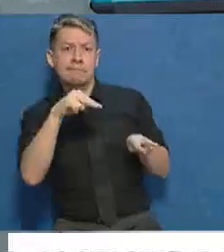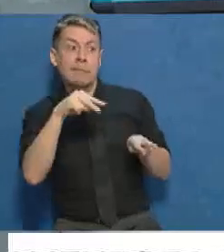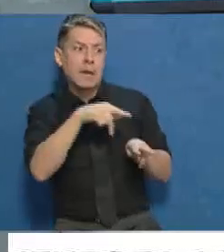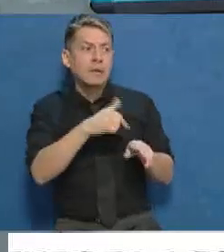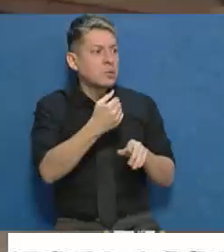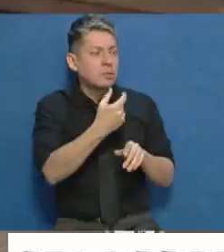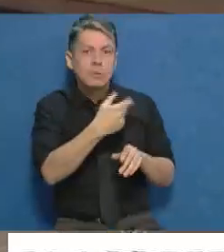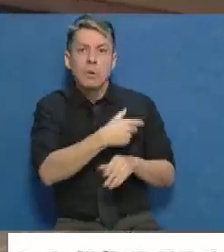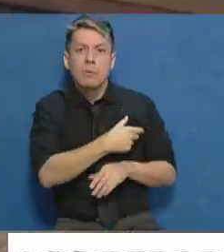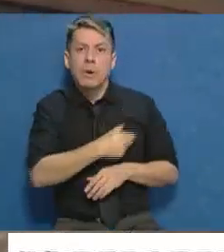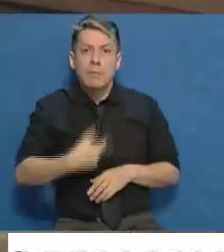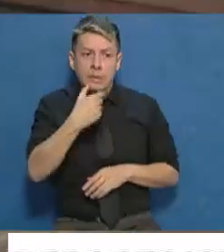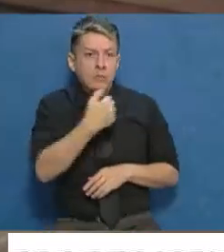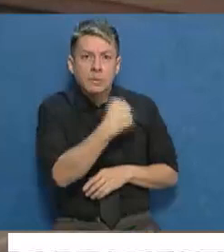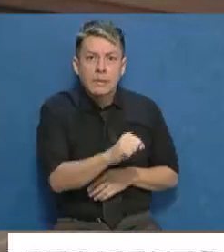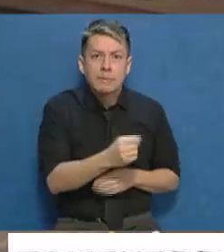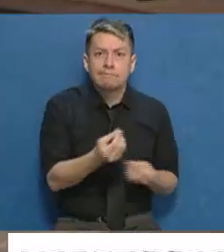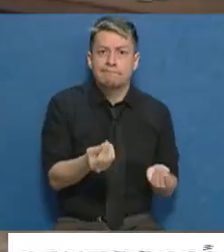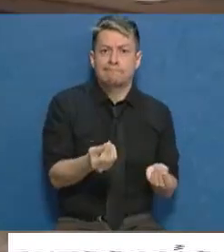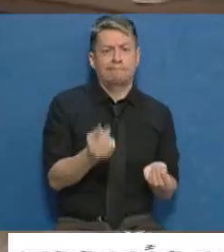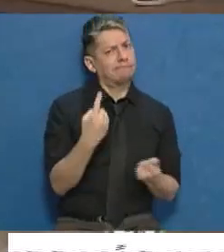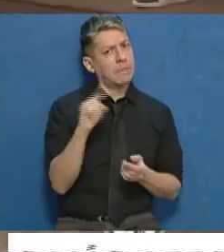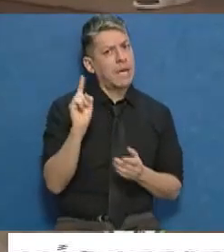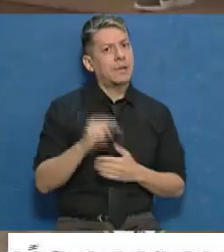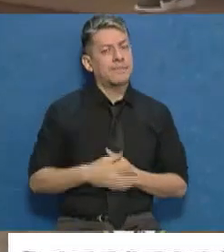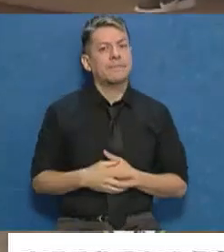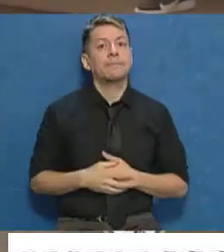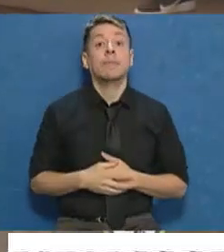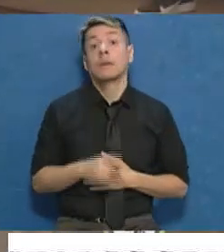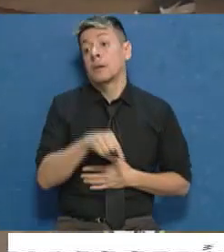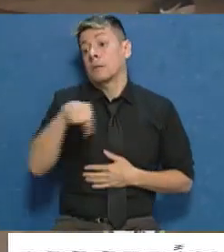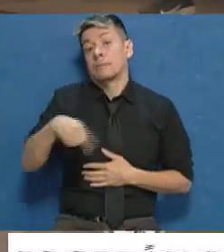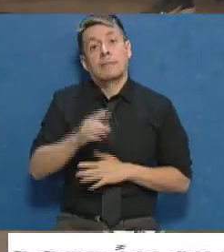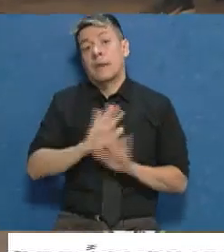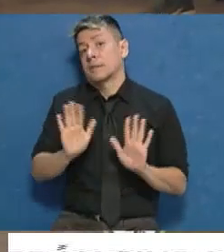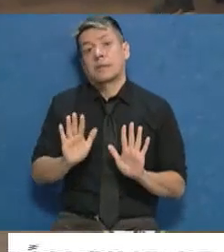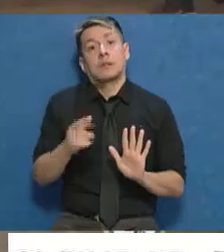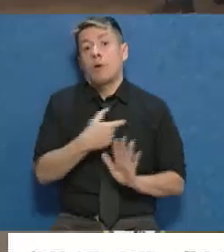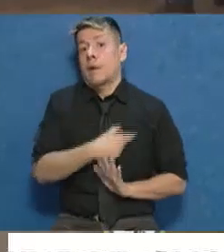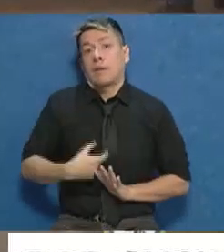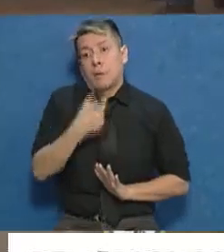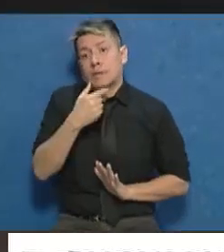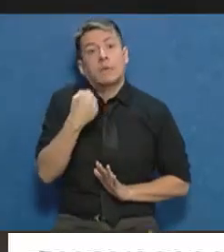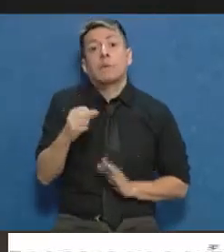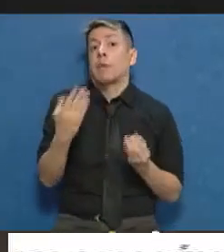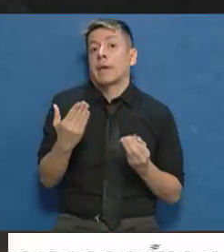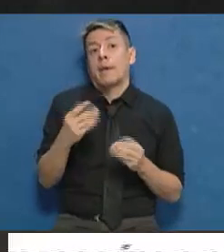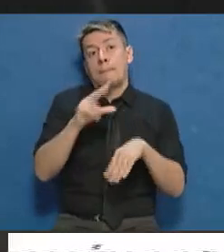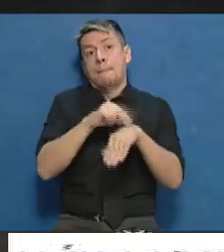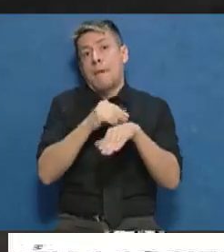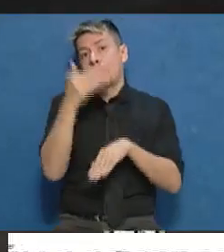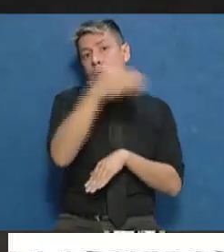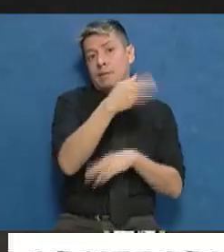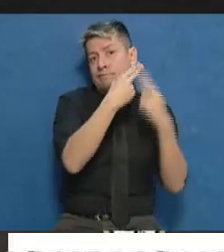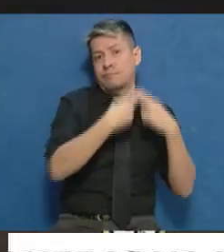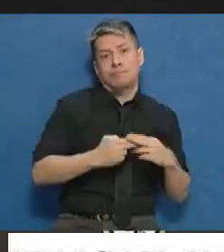que no esté Suárez. No es llamativo. El gobernador hoy no estuvo por esta razón. Pero de todas